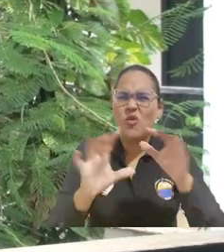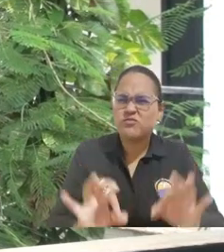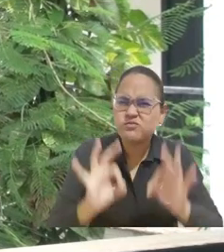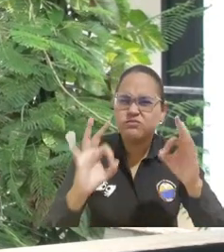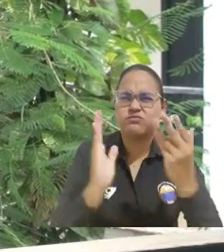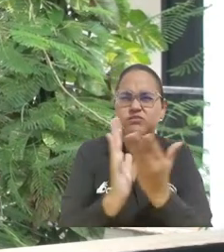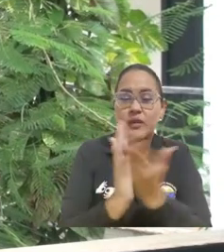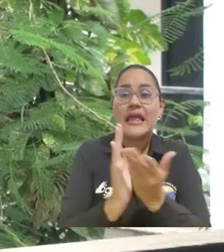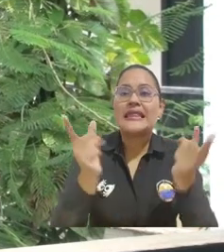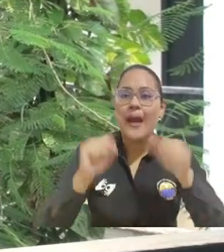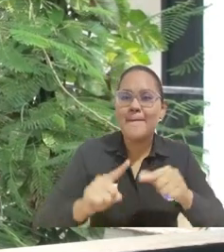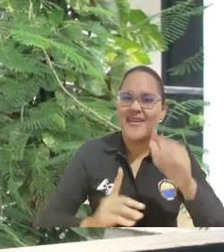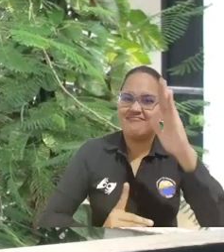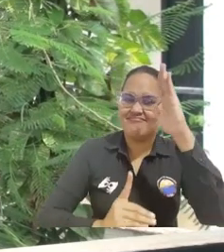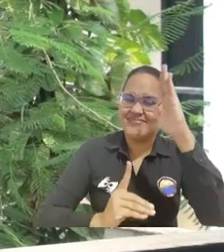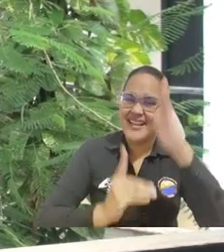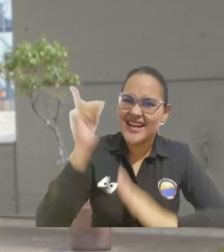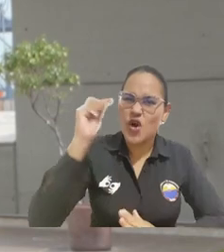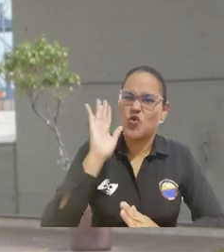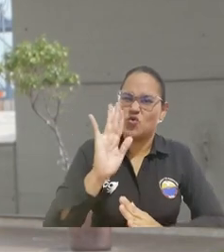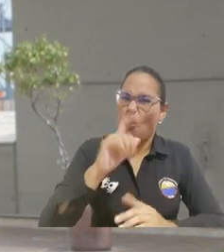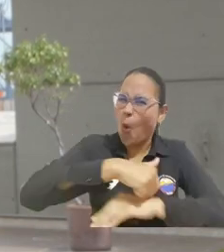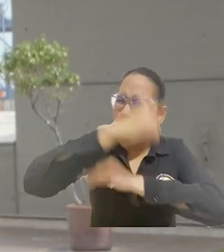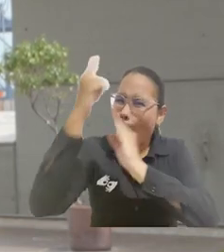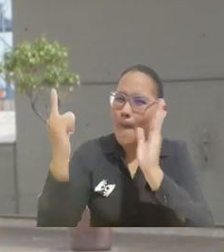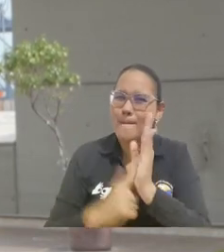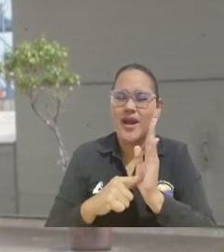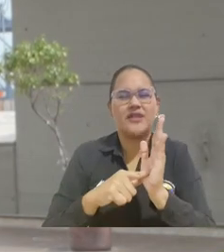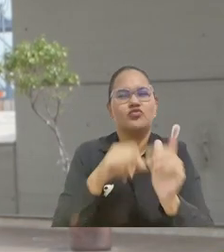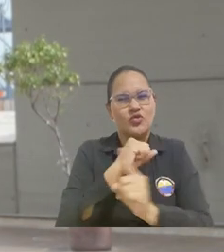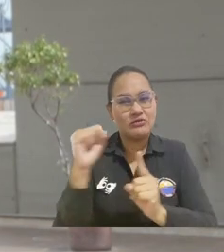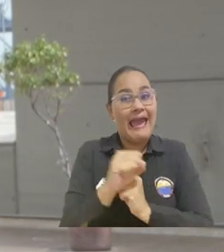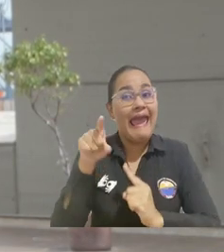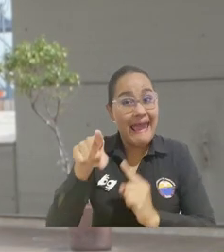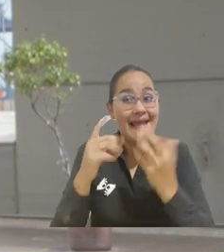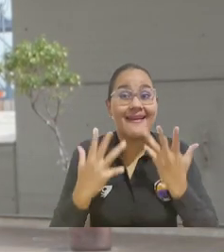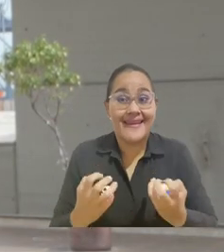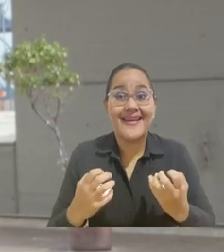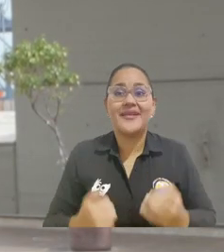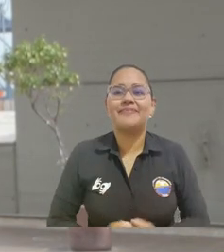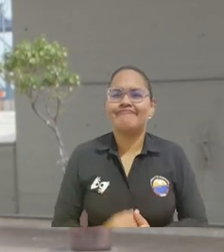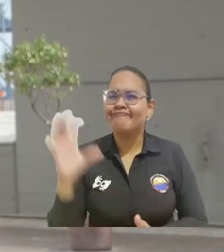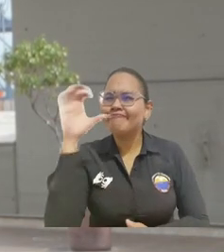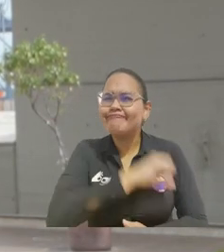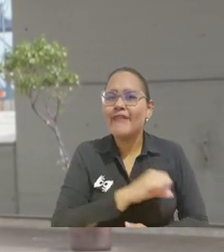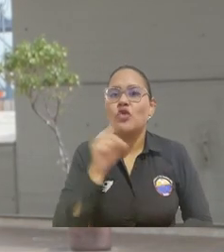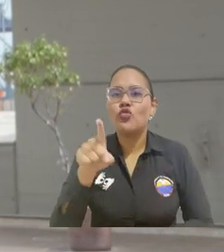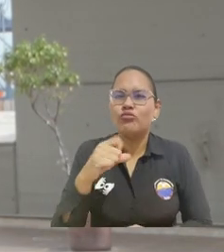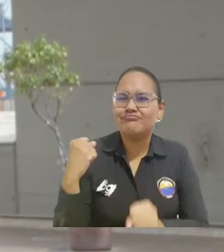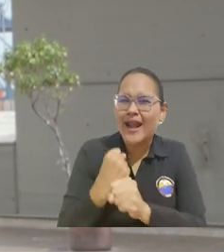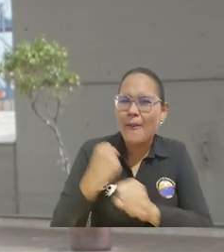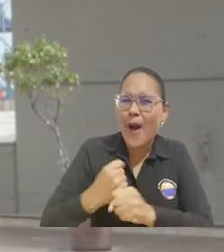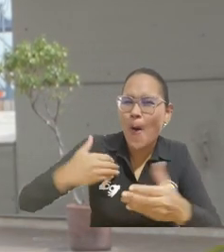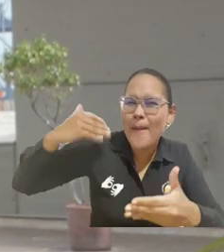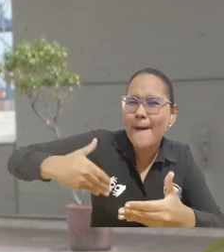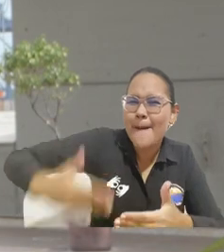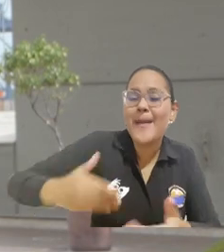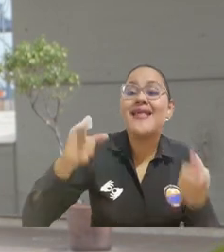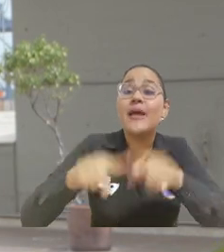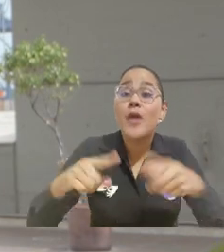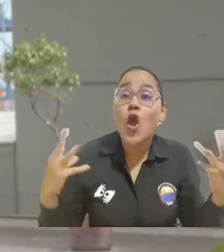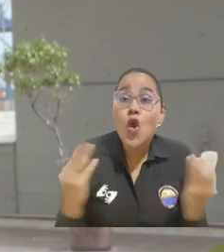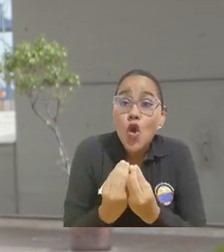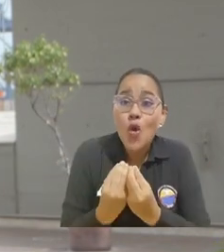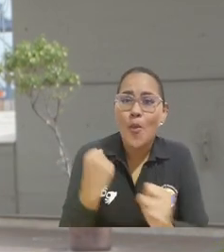desarrollo integral de la sociedad. Fruto de muchos años de trabajo de un gran equipo que él ha logrado consolidar